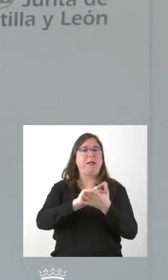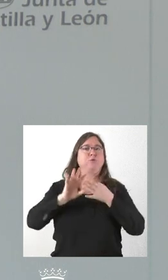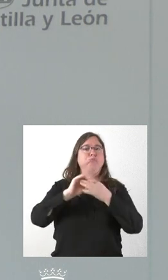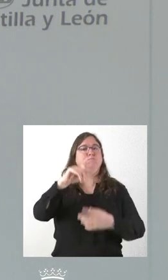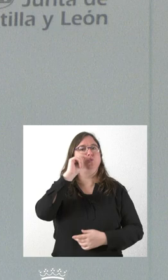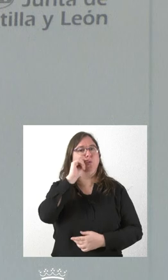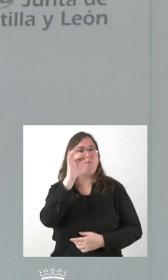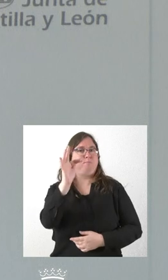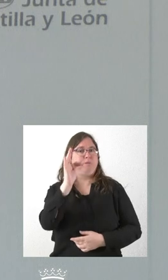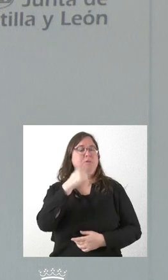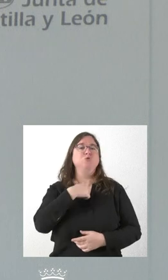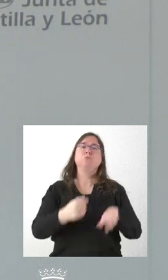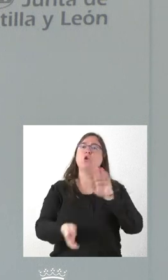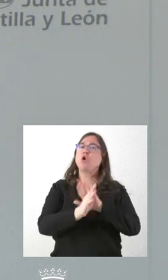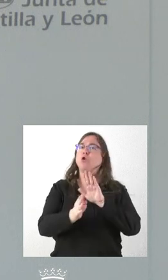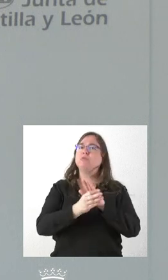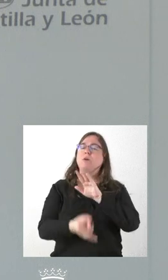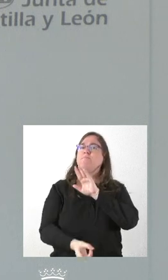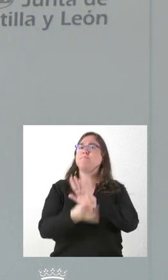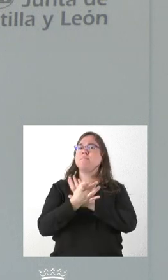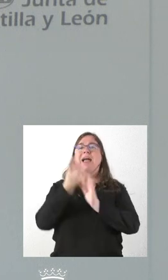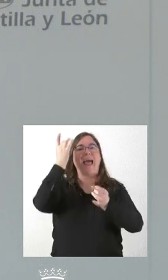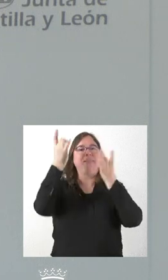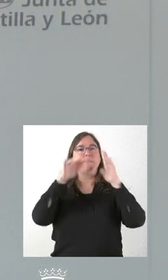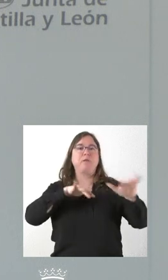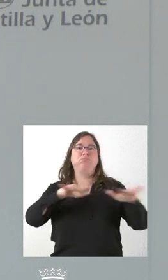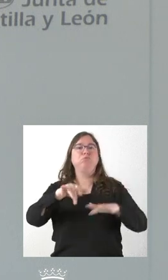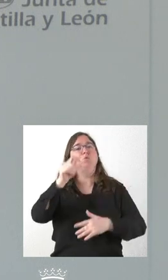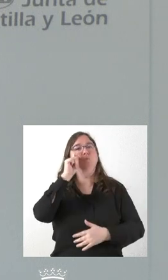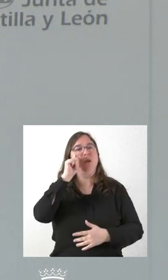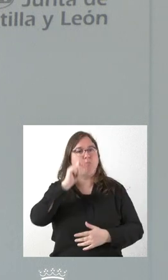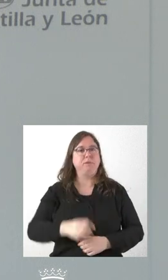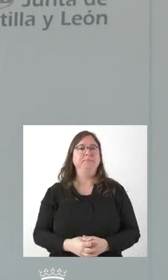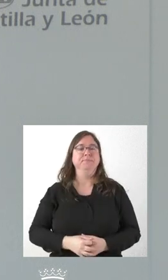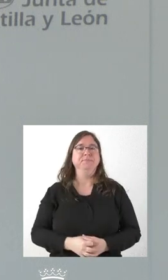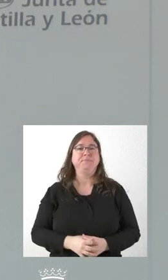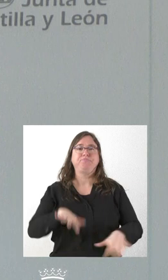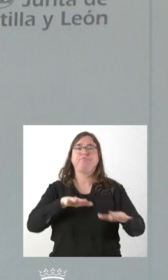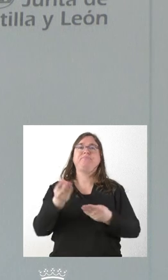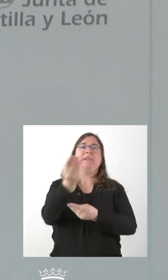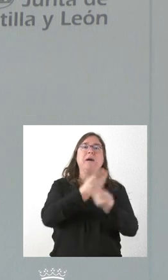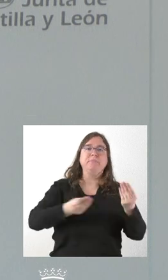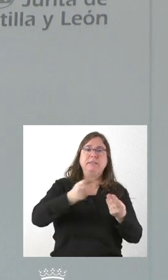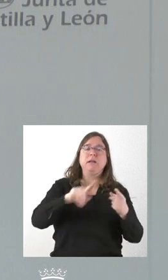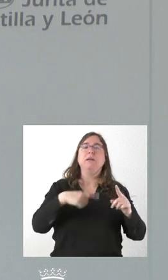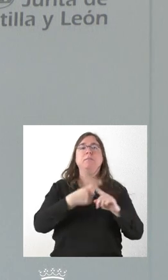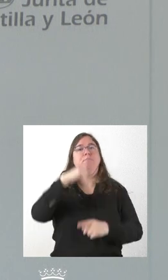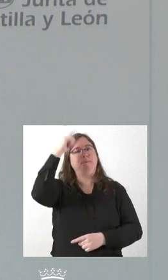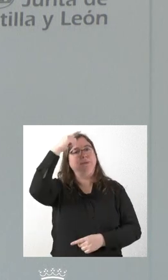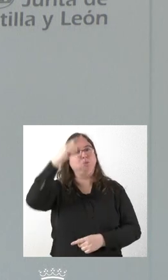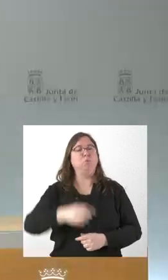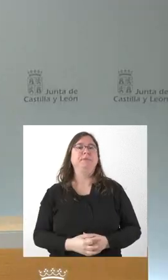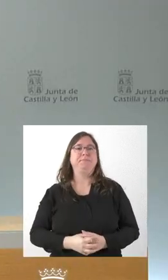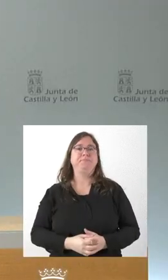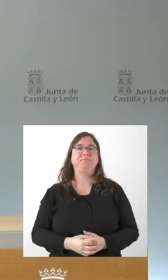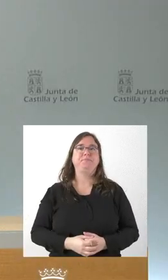tanto, seguiremos haciendo actividades que lo que sirvan es para promover la actividad turística, la actividad ambiental y la cultura en nuestra comunidad autónoma.